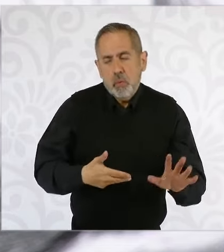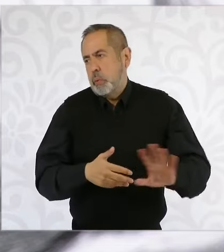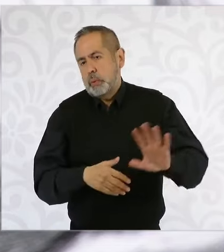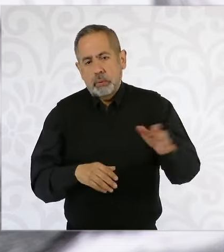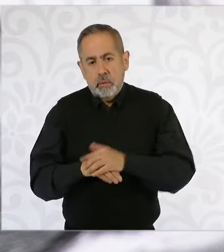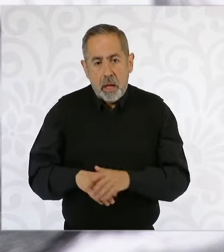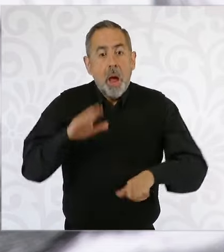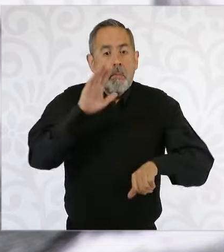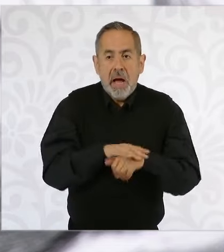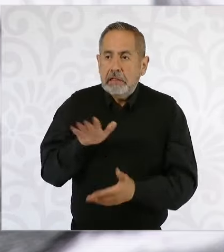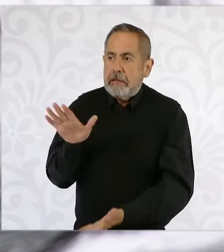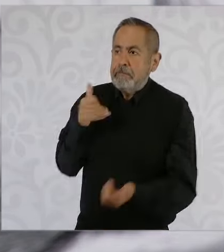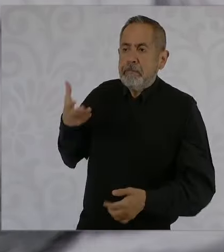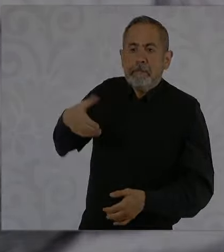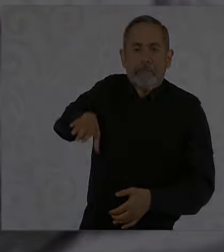más lo que se llevaron.